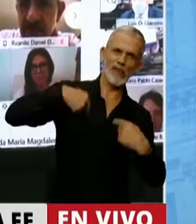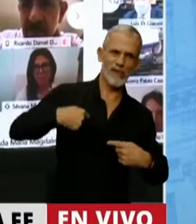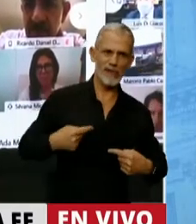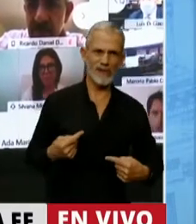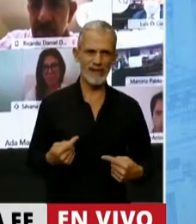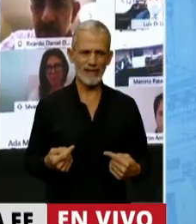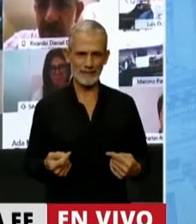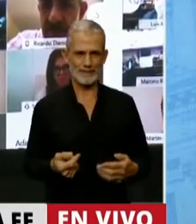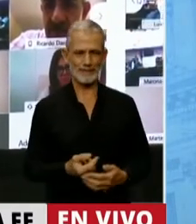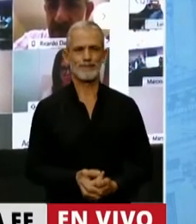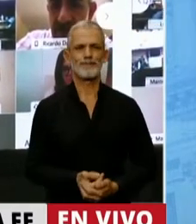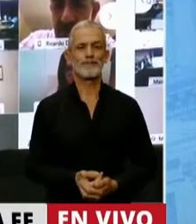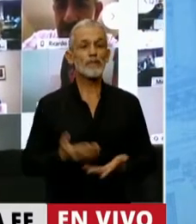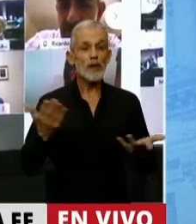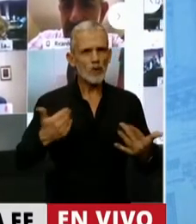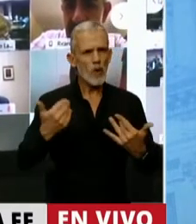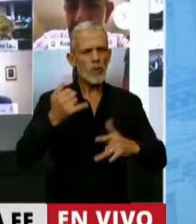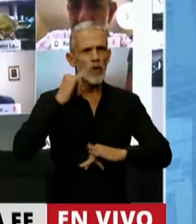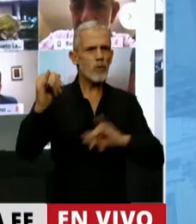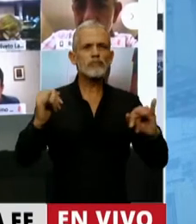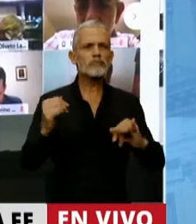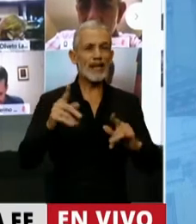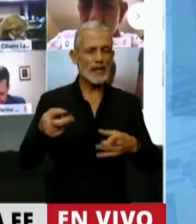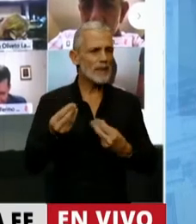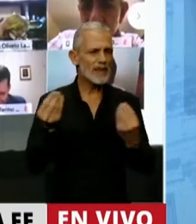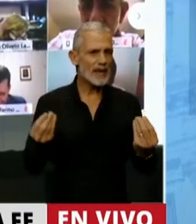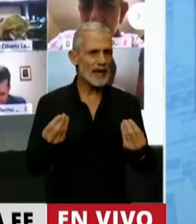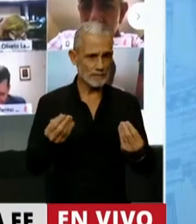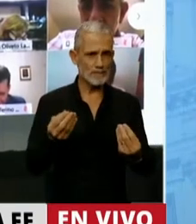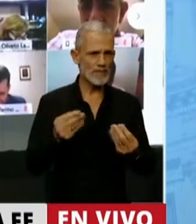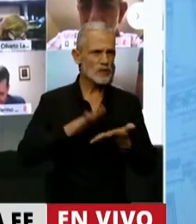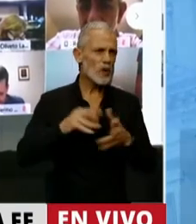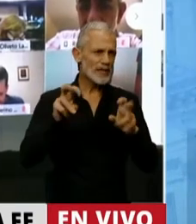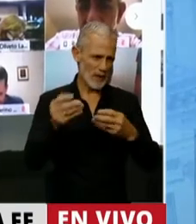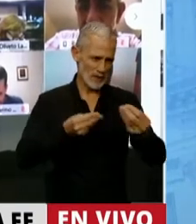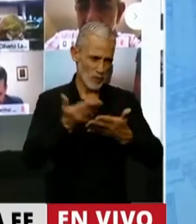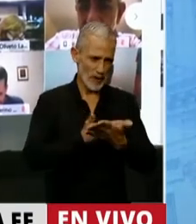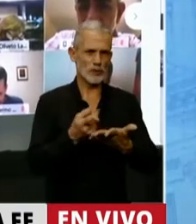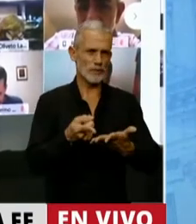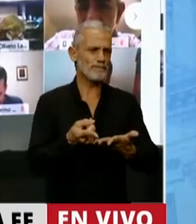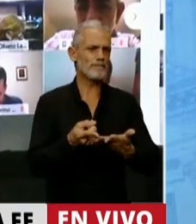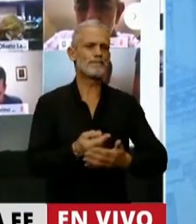Argentina. Puedo decir también, refiriéndome al presupuesto,